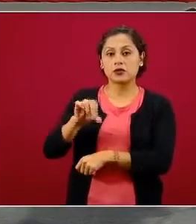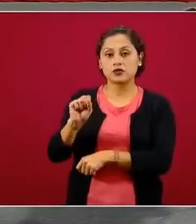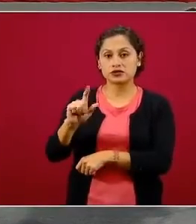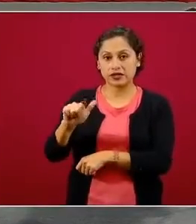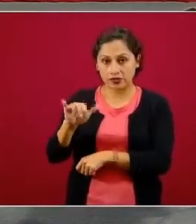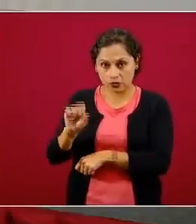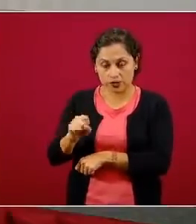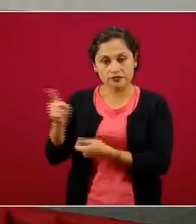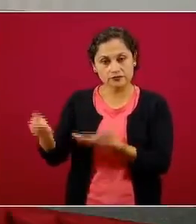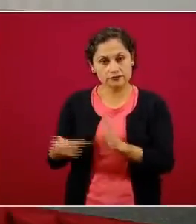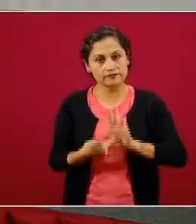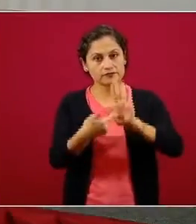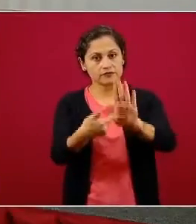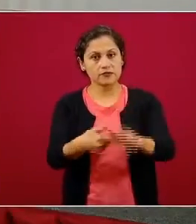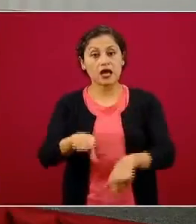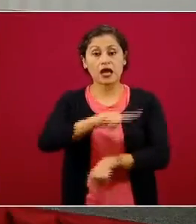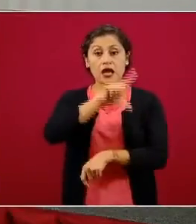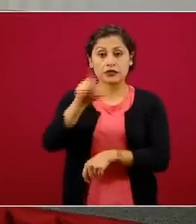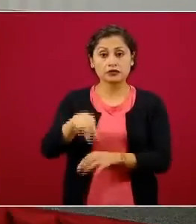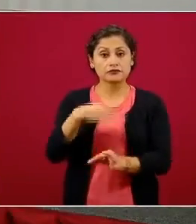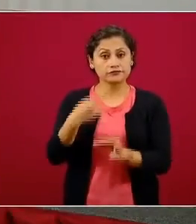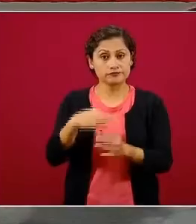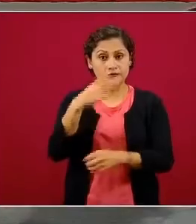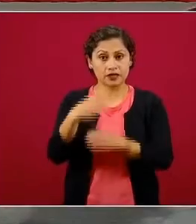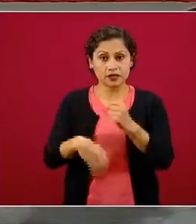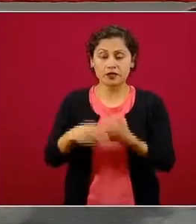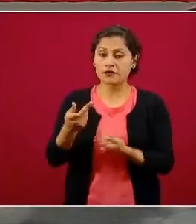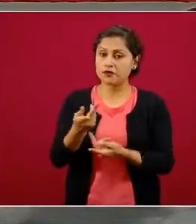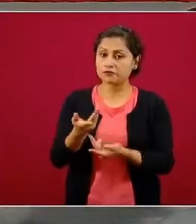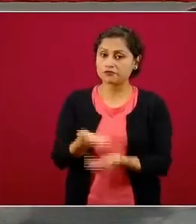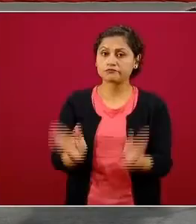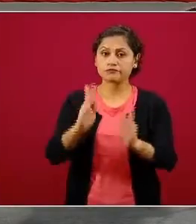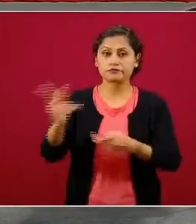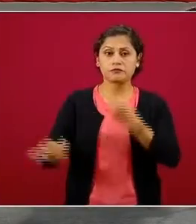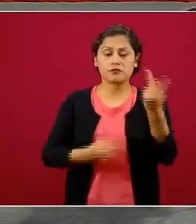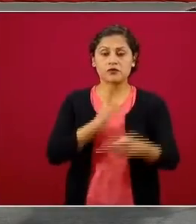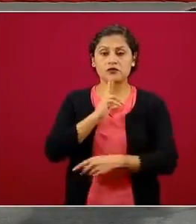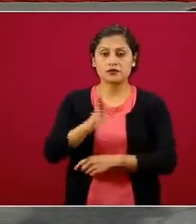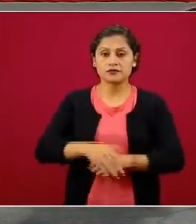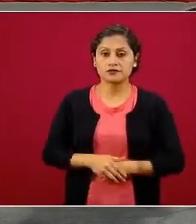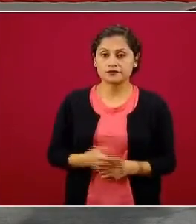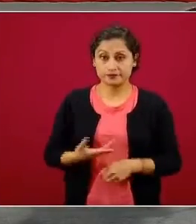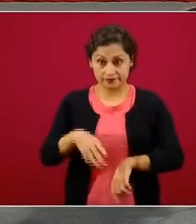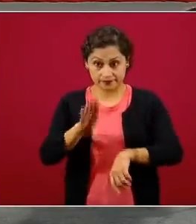enseguida abrimos a preguntas y respuestas. Doctor, por favor, con su permiso, doctor.